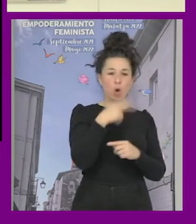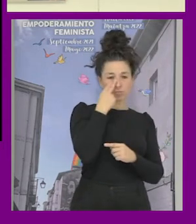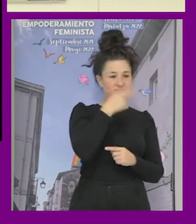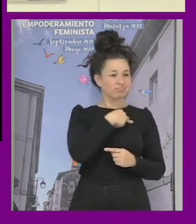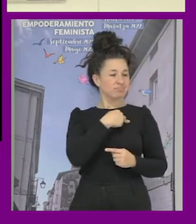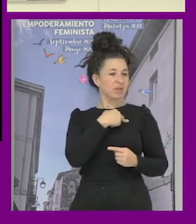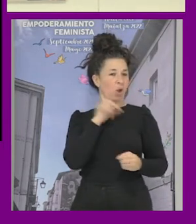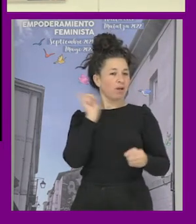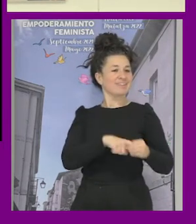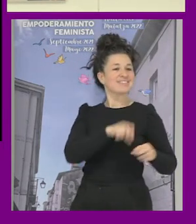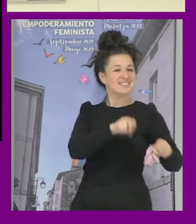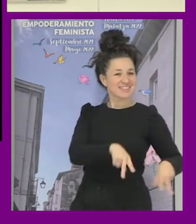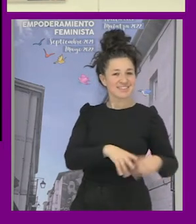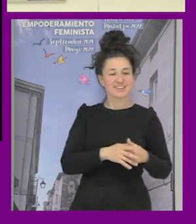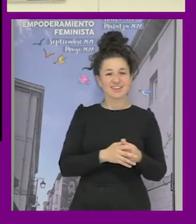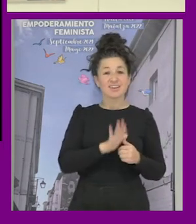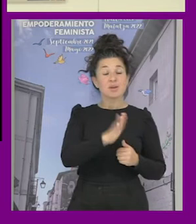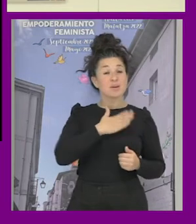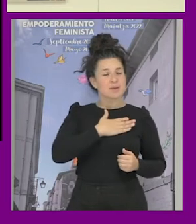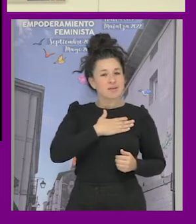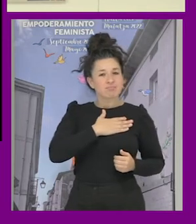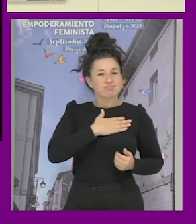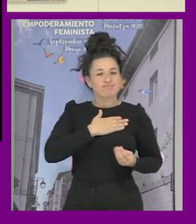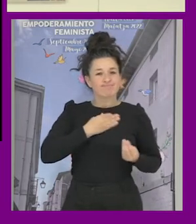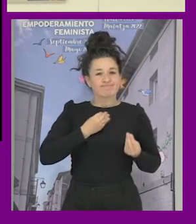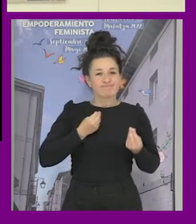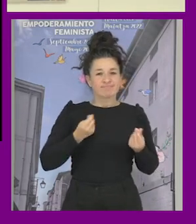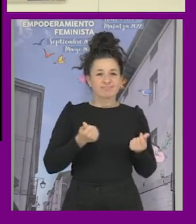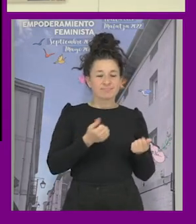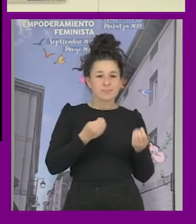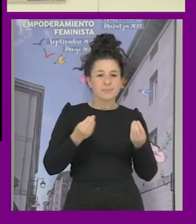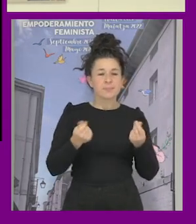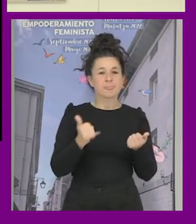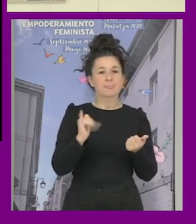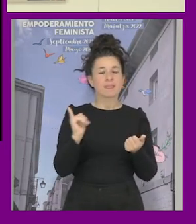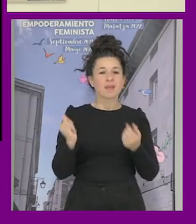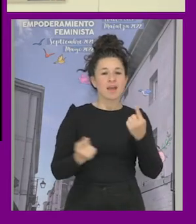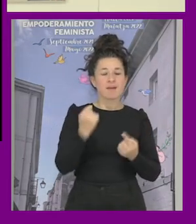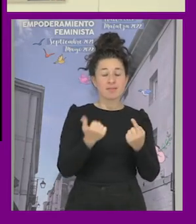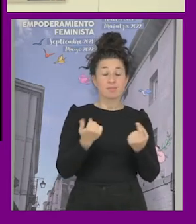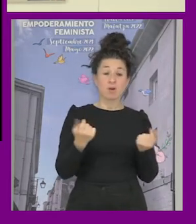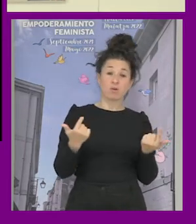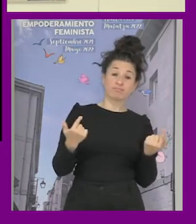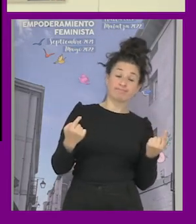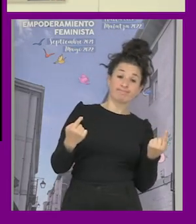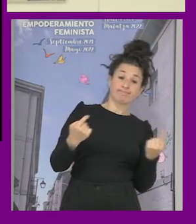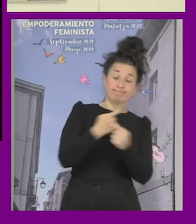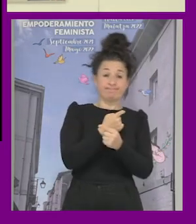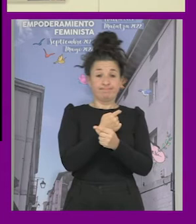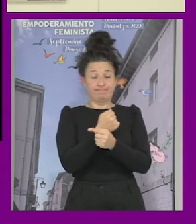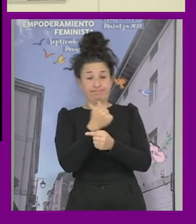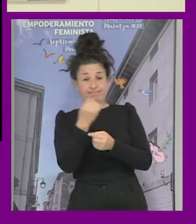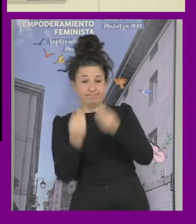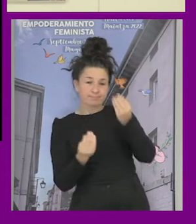involucrarnos pero para mí tiene mucho sentido aunque haya momentos de disonancia el tema de vale para mí